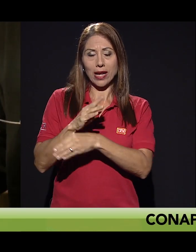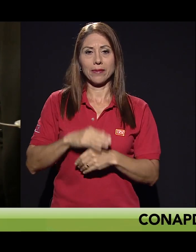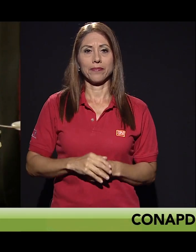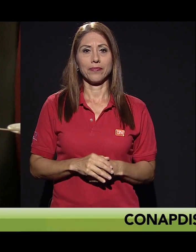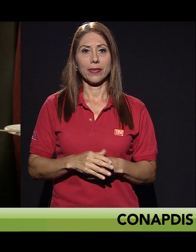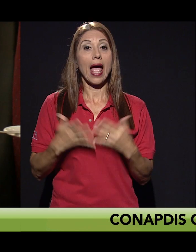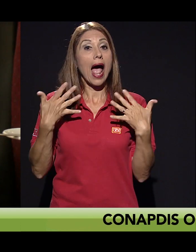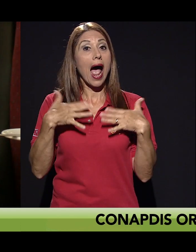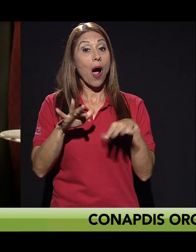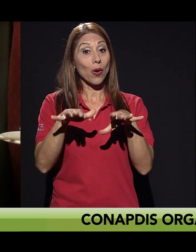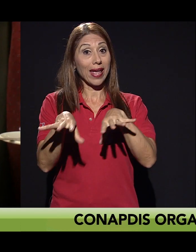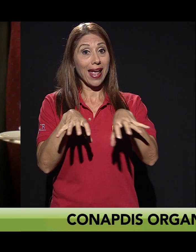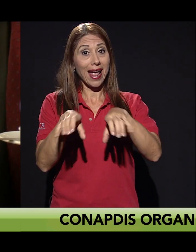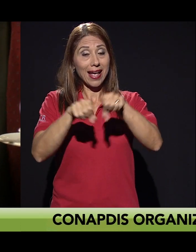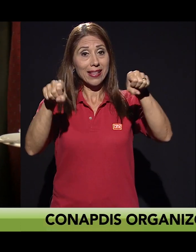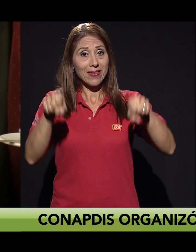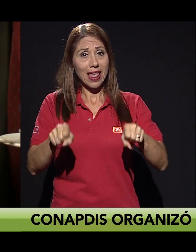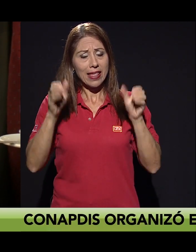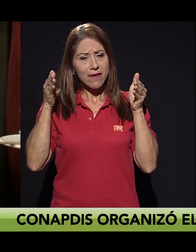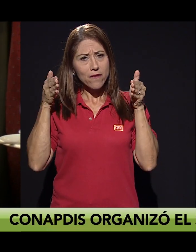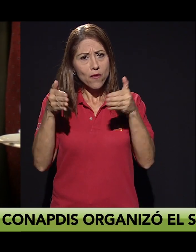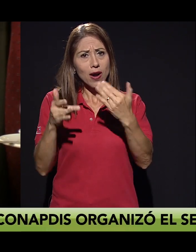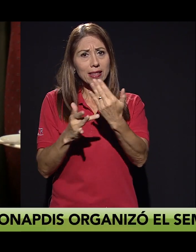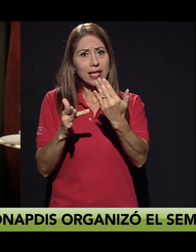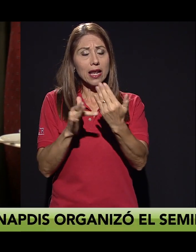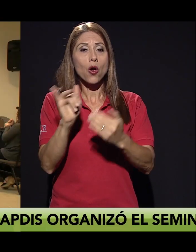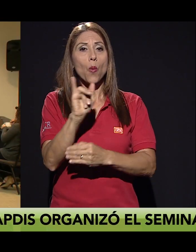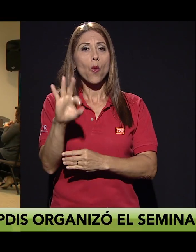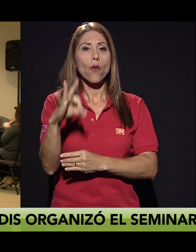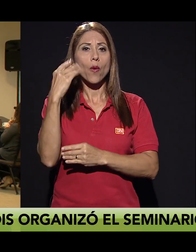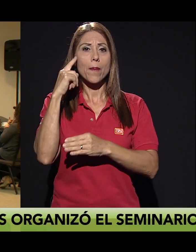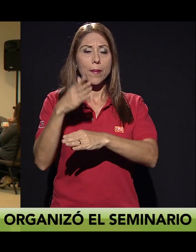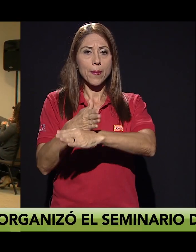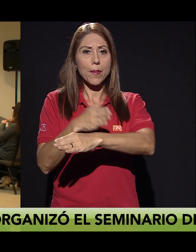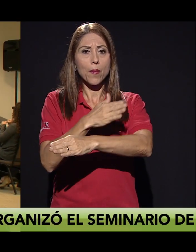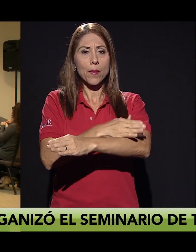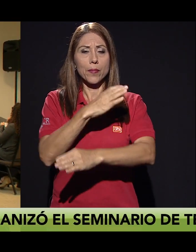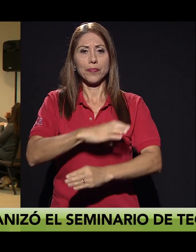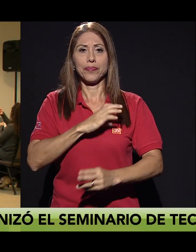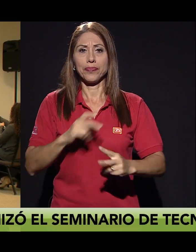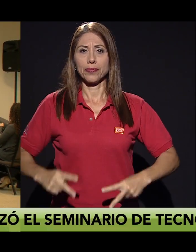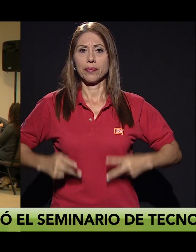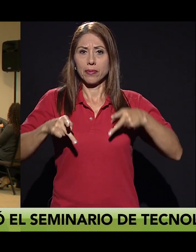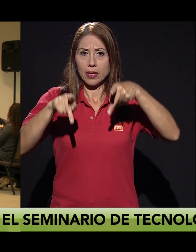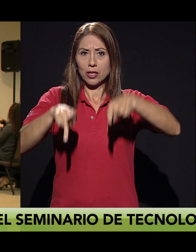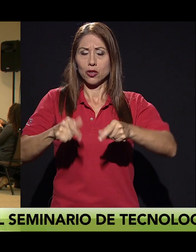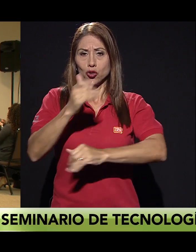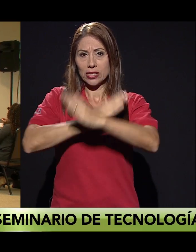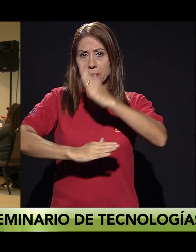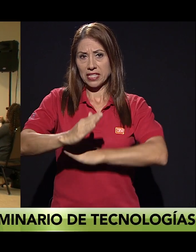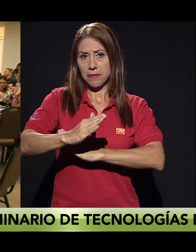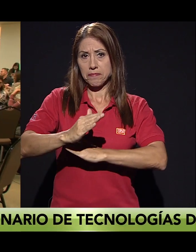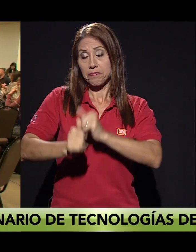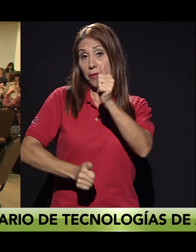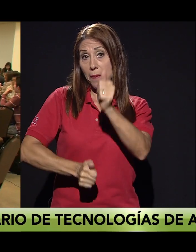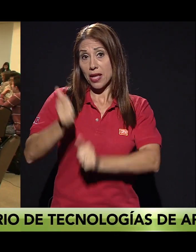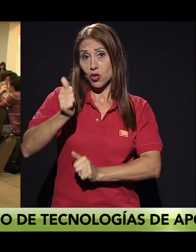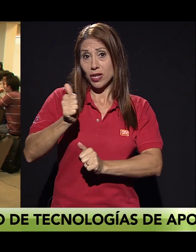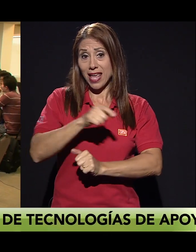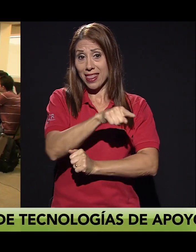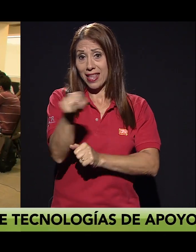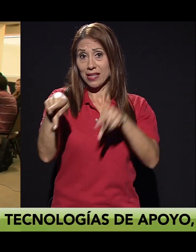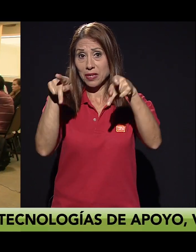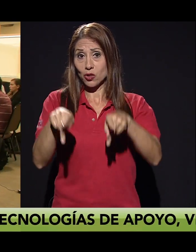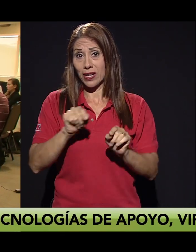el seminario se enfoca en la tecnología como arma para mejorar la calidad de vida de personas con discapacidad, en su mayoría, sus